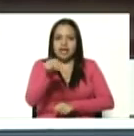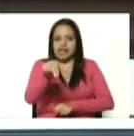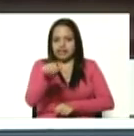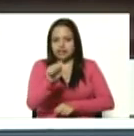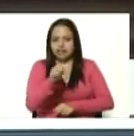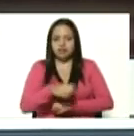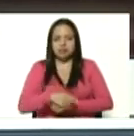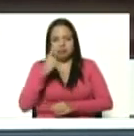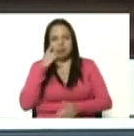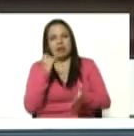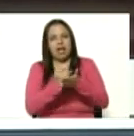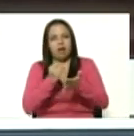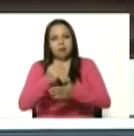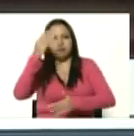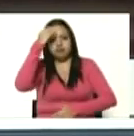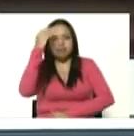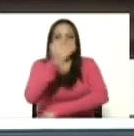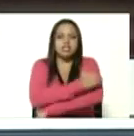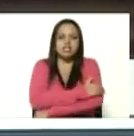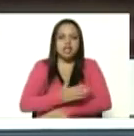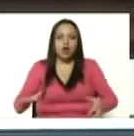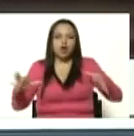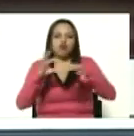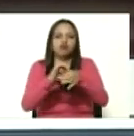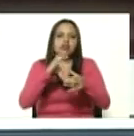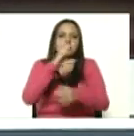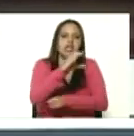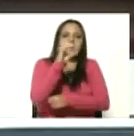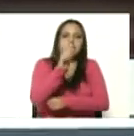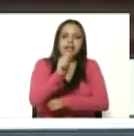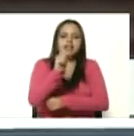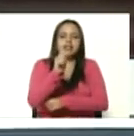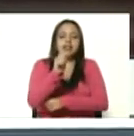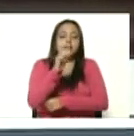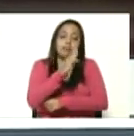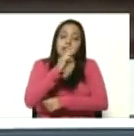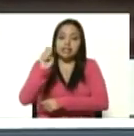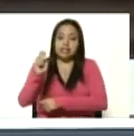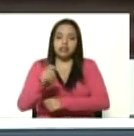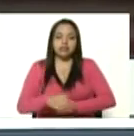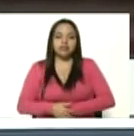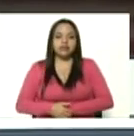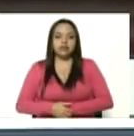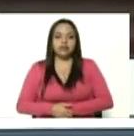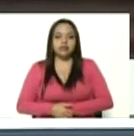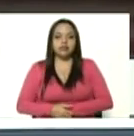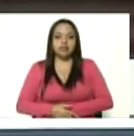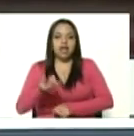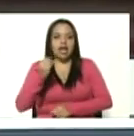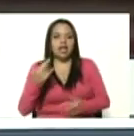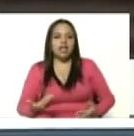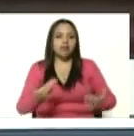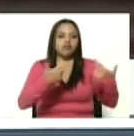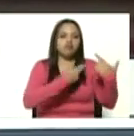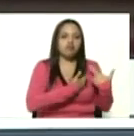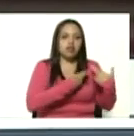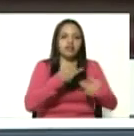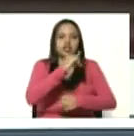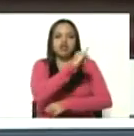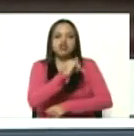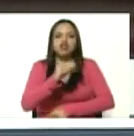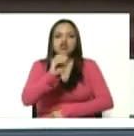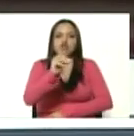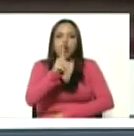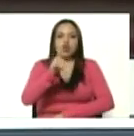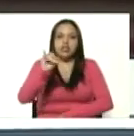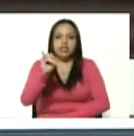y la milicia unidos por la patria allá está el general Armando Peñalosa comandante de la Soda Sodi de